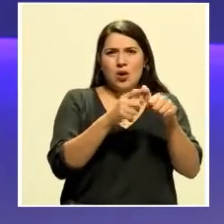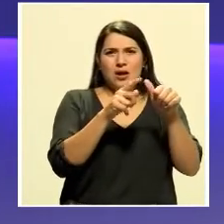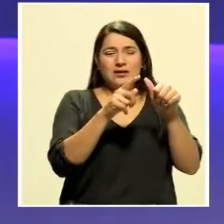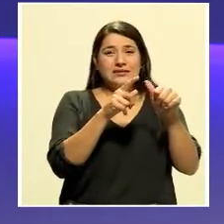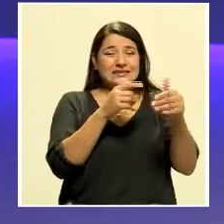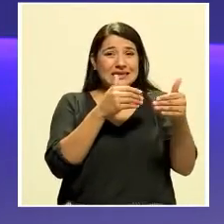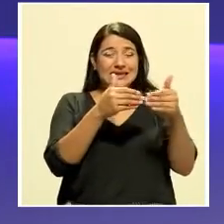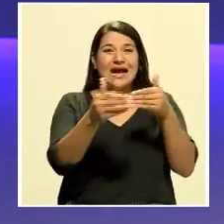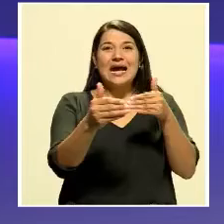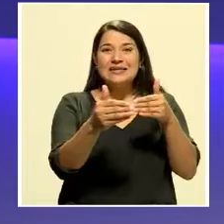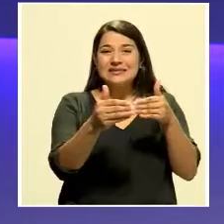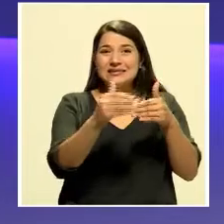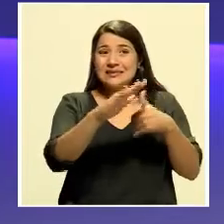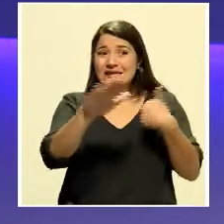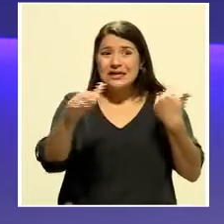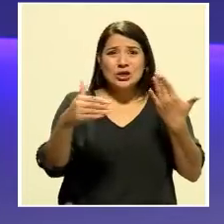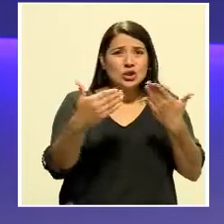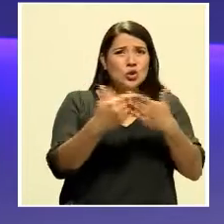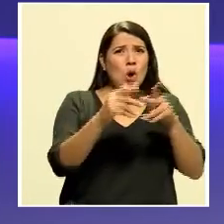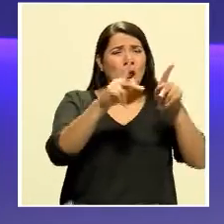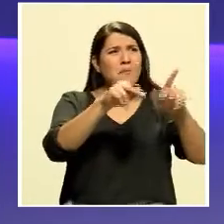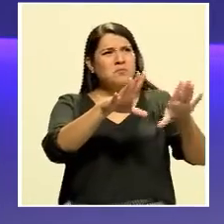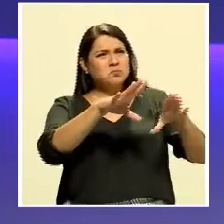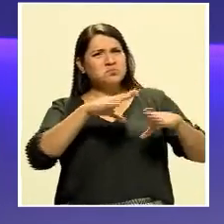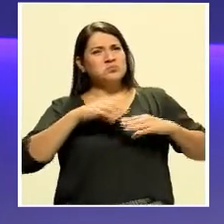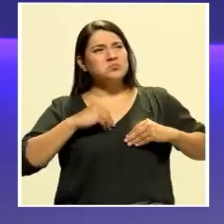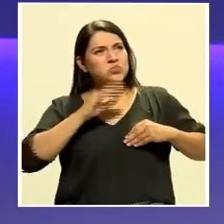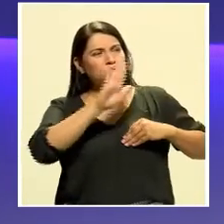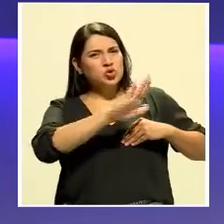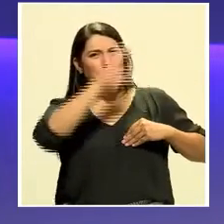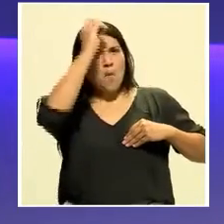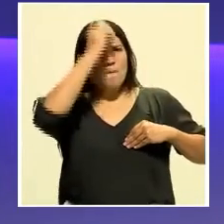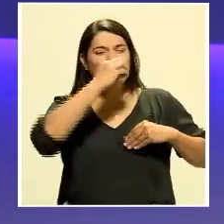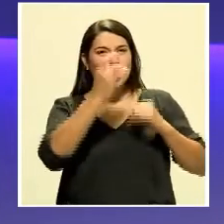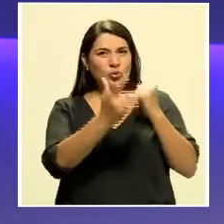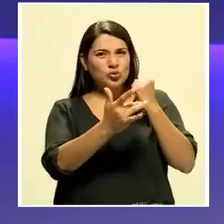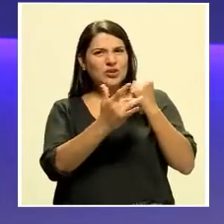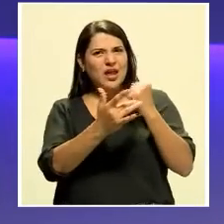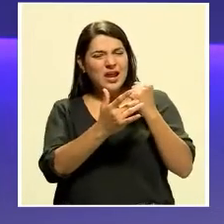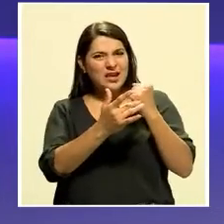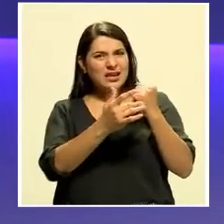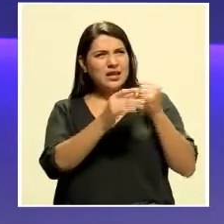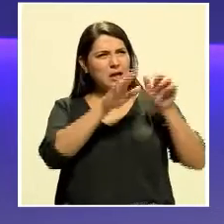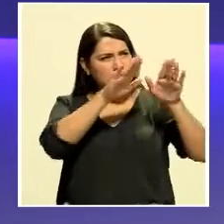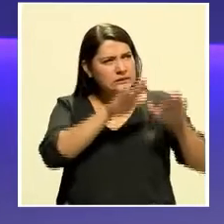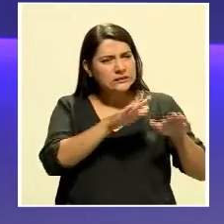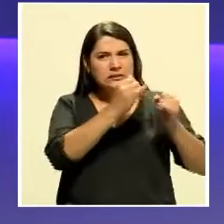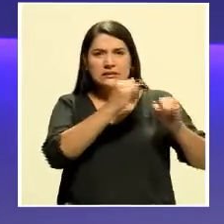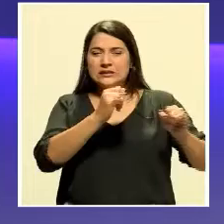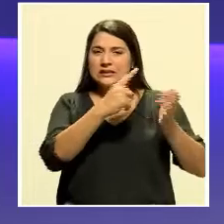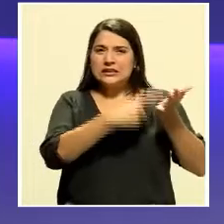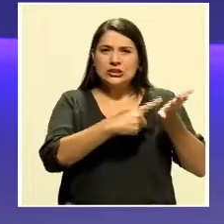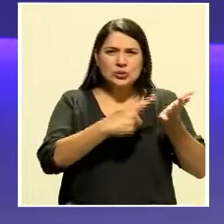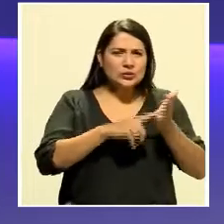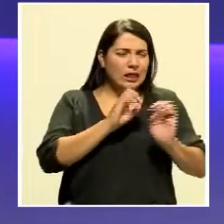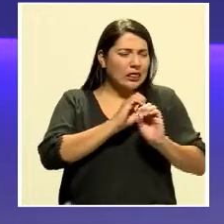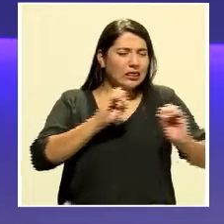masiva que aceptó sus criterios técnicos sin discusiones ni controversias,